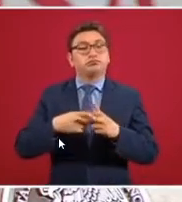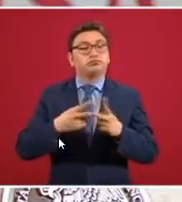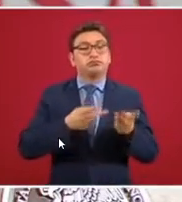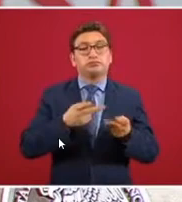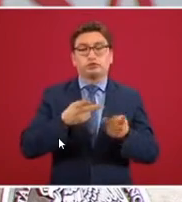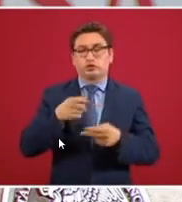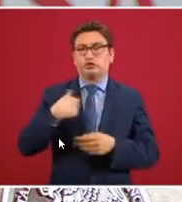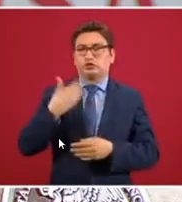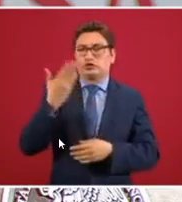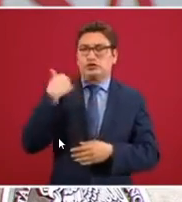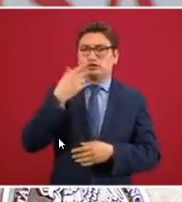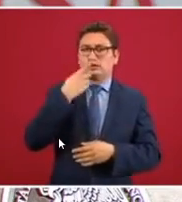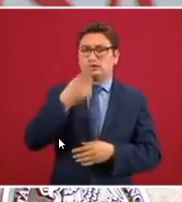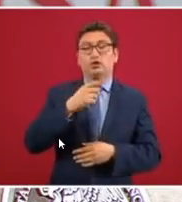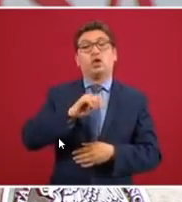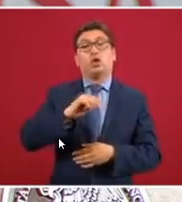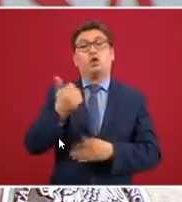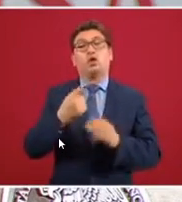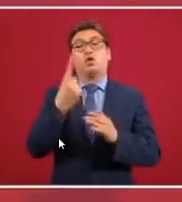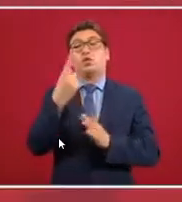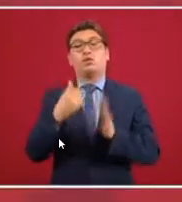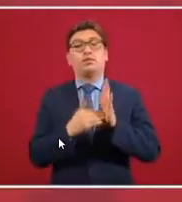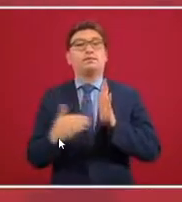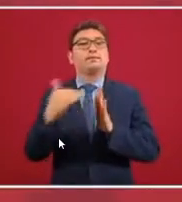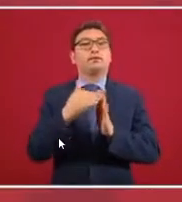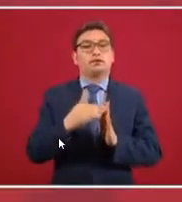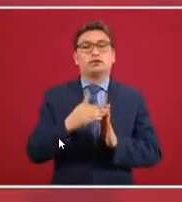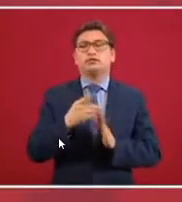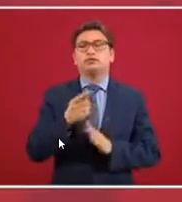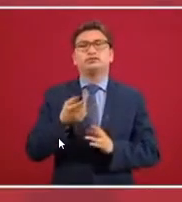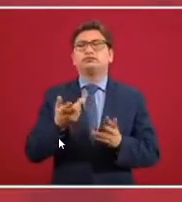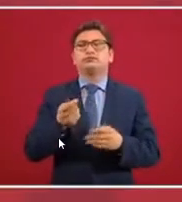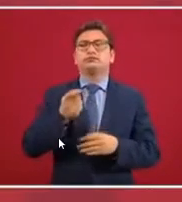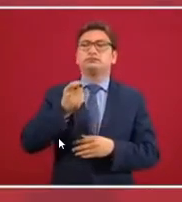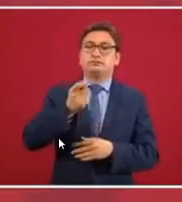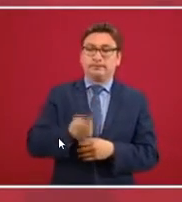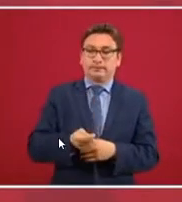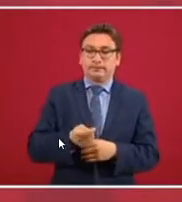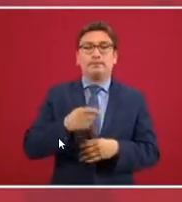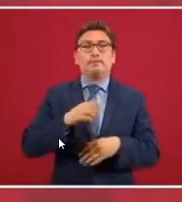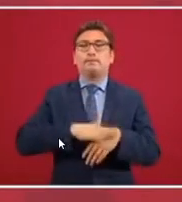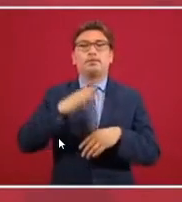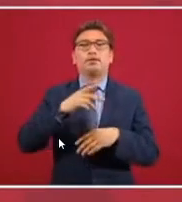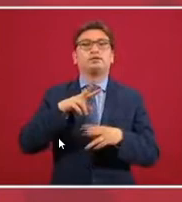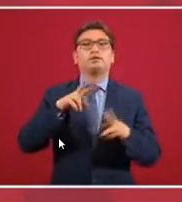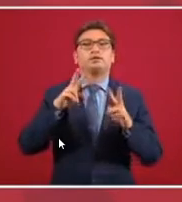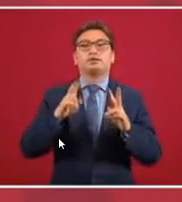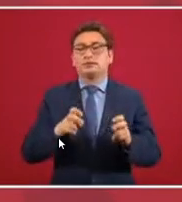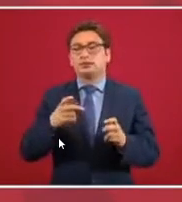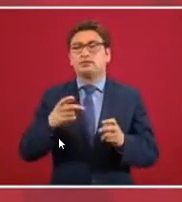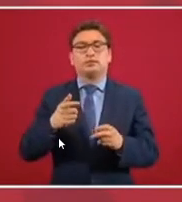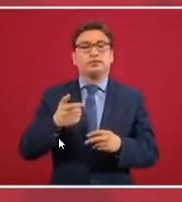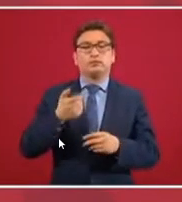les hablaba de otro millón que tiene que ver más con economía informal.